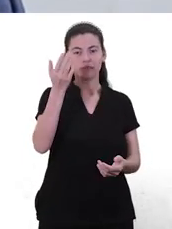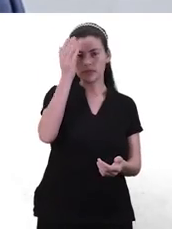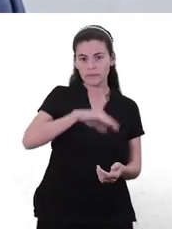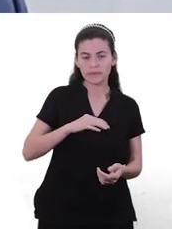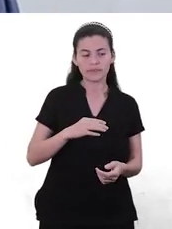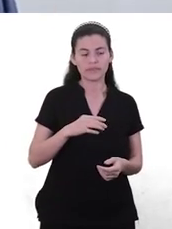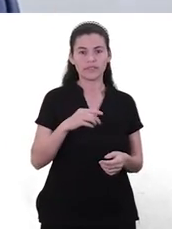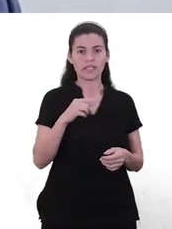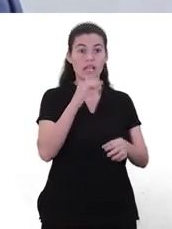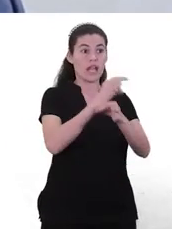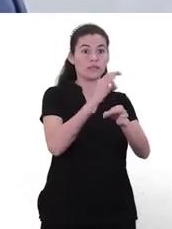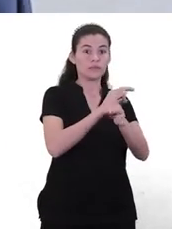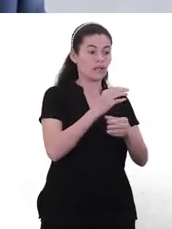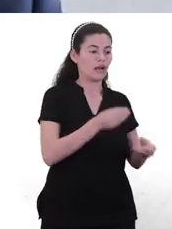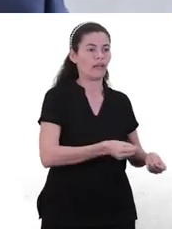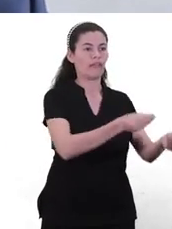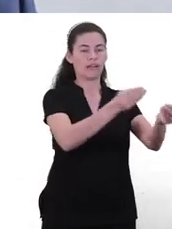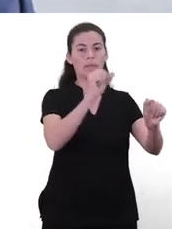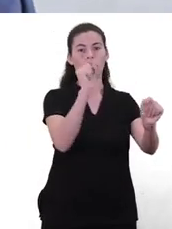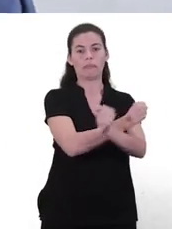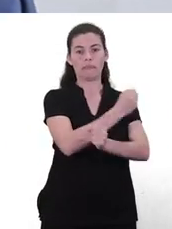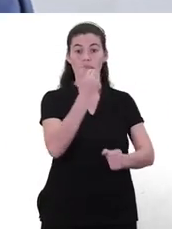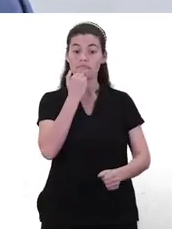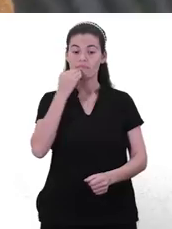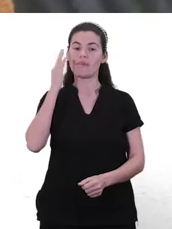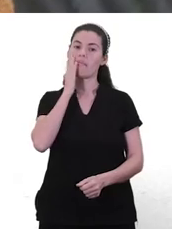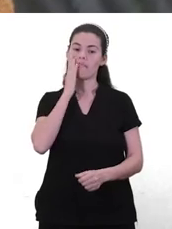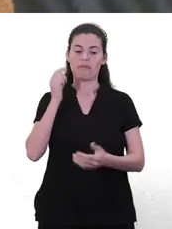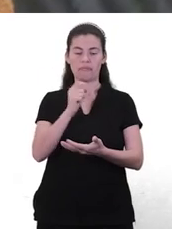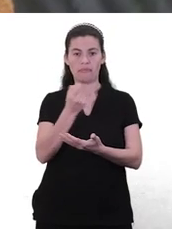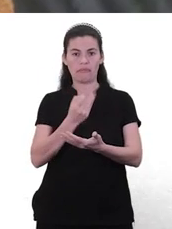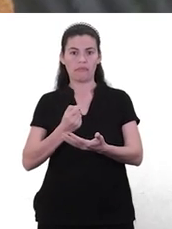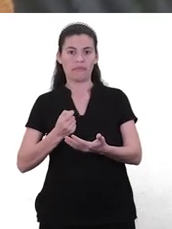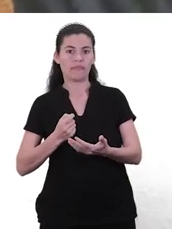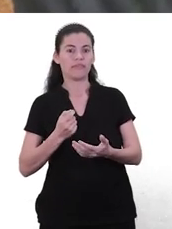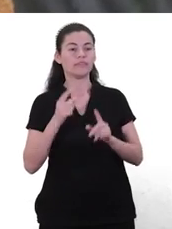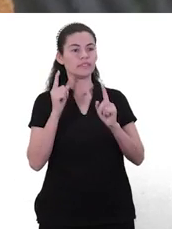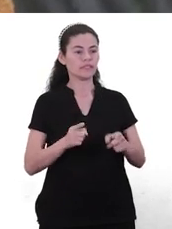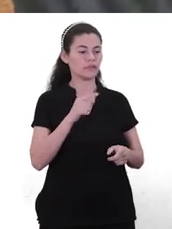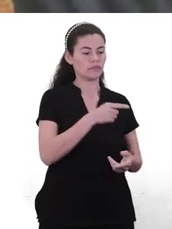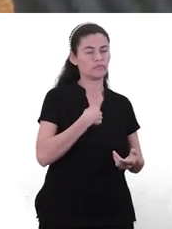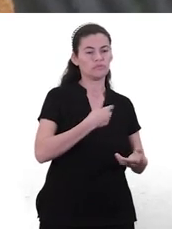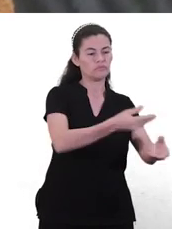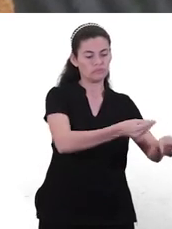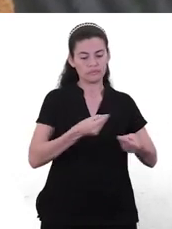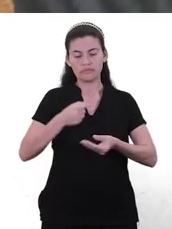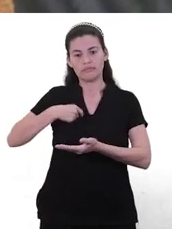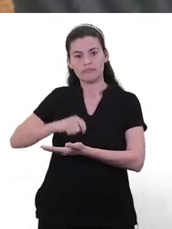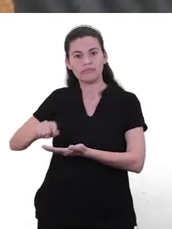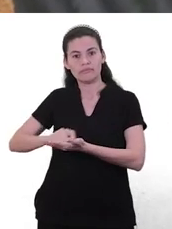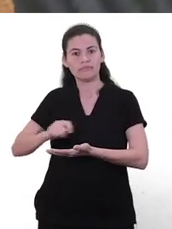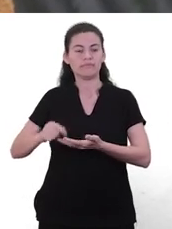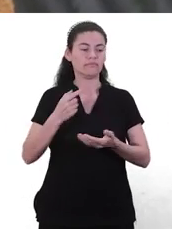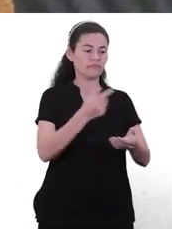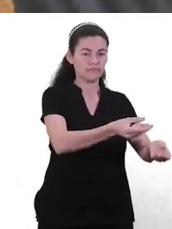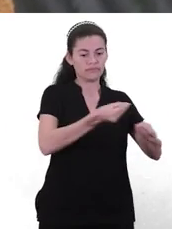hecho, no lo hice yo, hicieron en casa. Exactamente, el dibujo del otro es más lindo. Entonces, ¿cuánto él está confiando